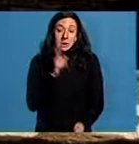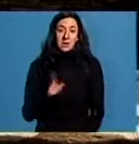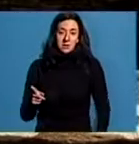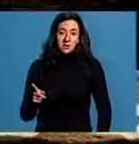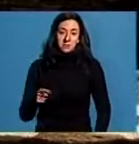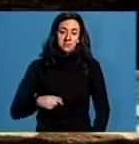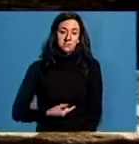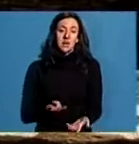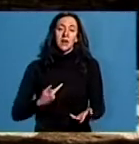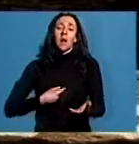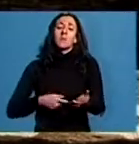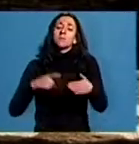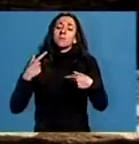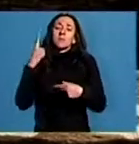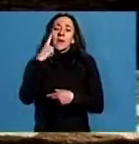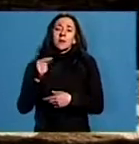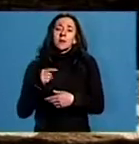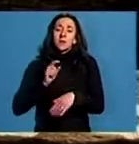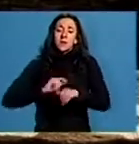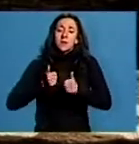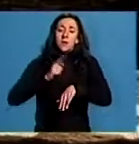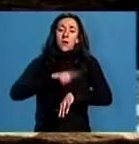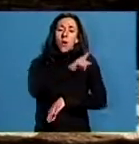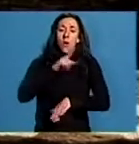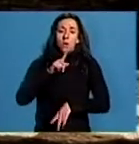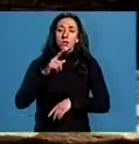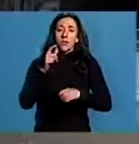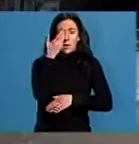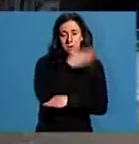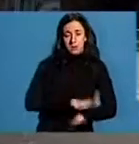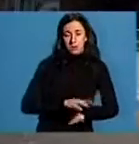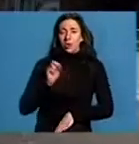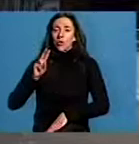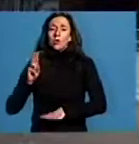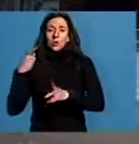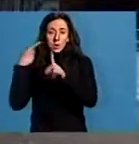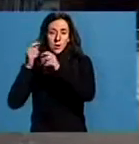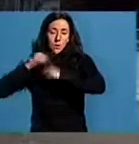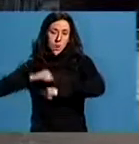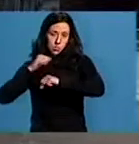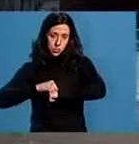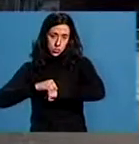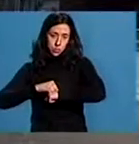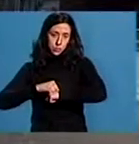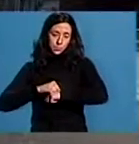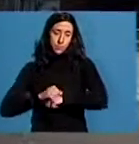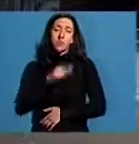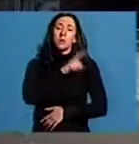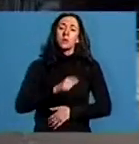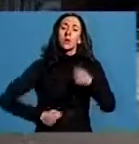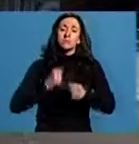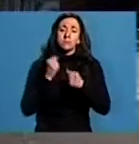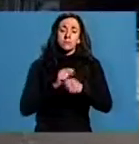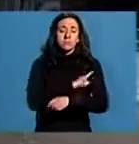A saída da prova terá lugar ás 11 horas para os rapaces e ás 12 para os adultos, no tramo peonil da Ronda da Muralla. Os deportistas